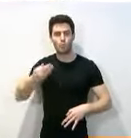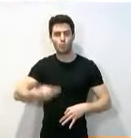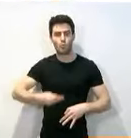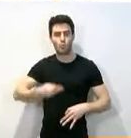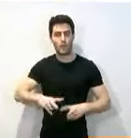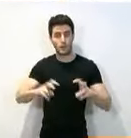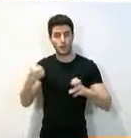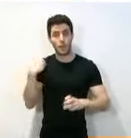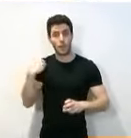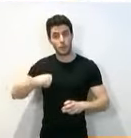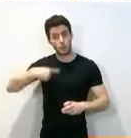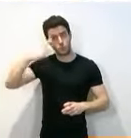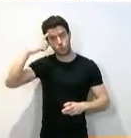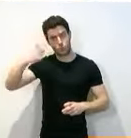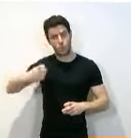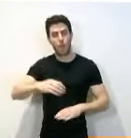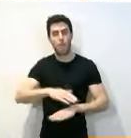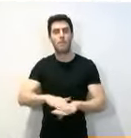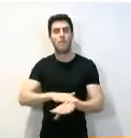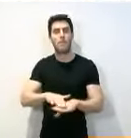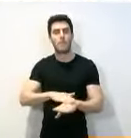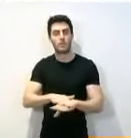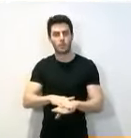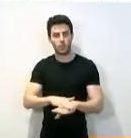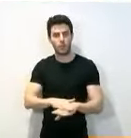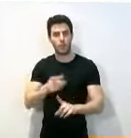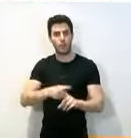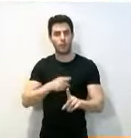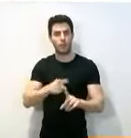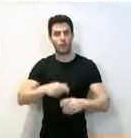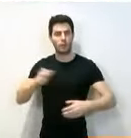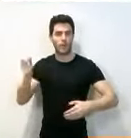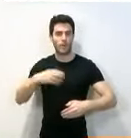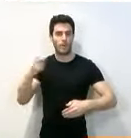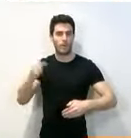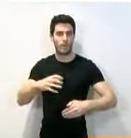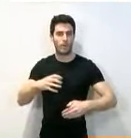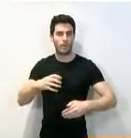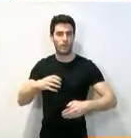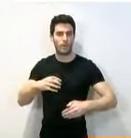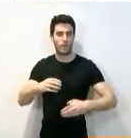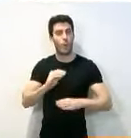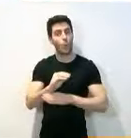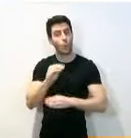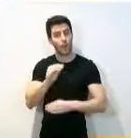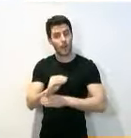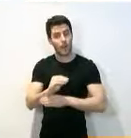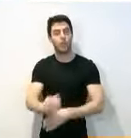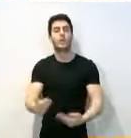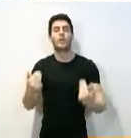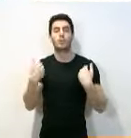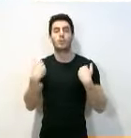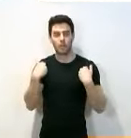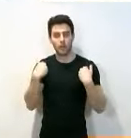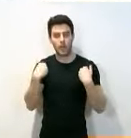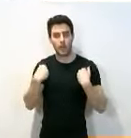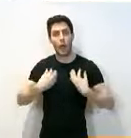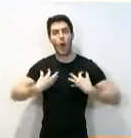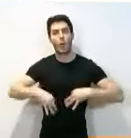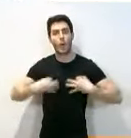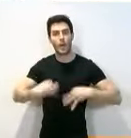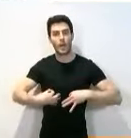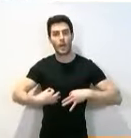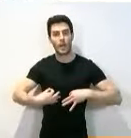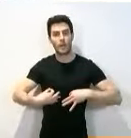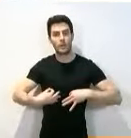sentido, yo creo que es fundamental utilizar los fondos con mesura, con responsabilidad, con coherencia y